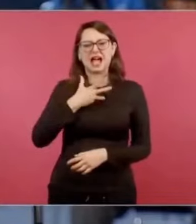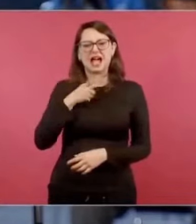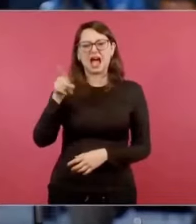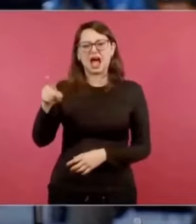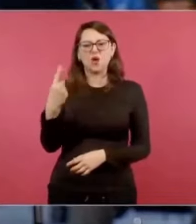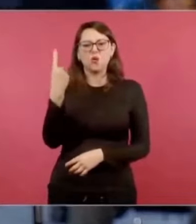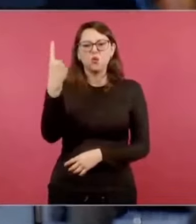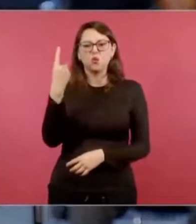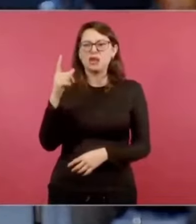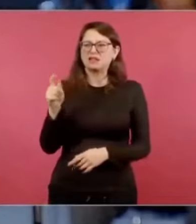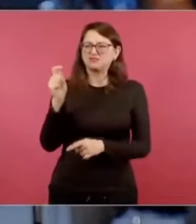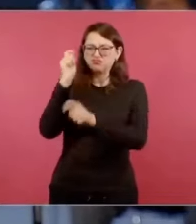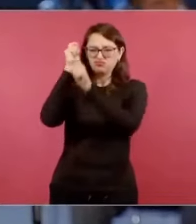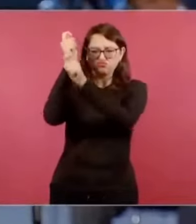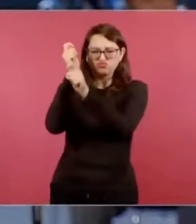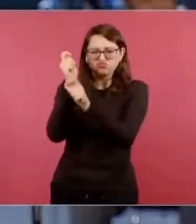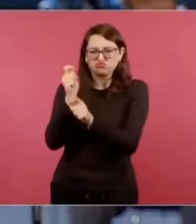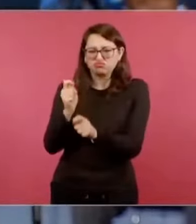Calderón.